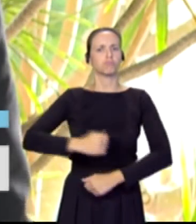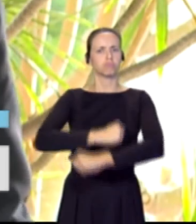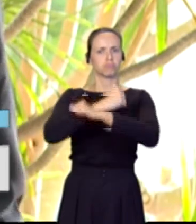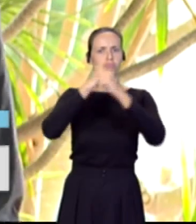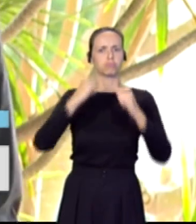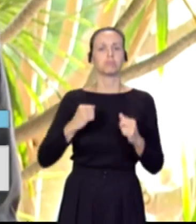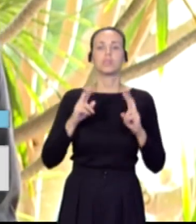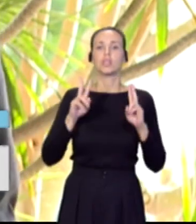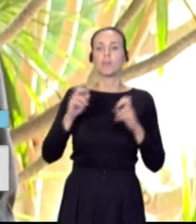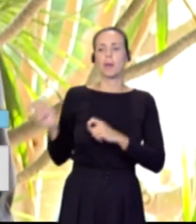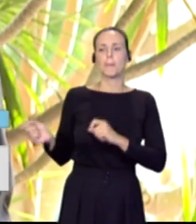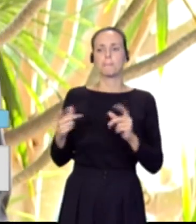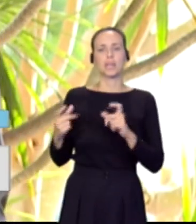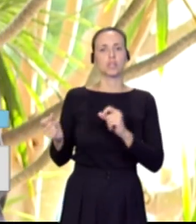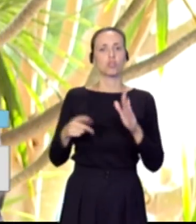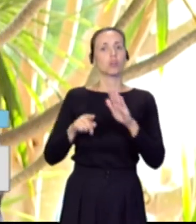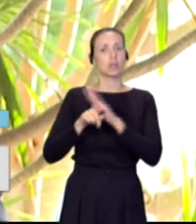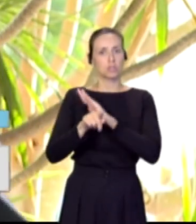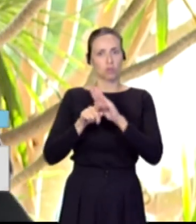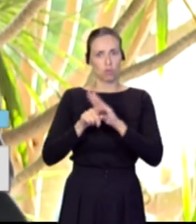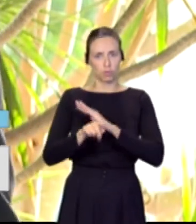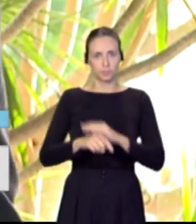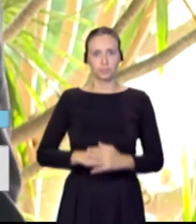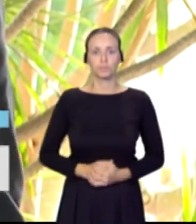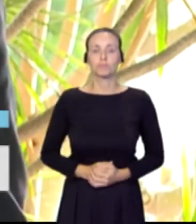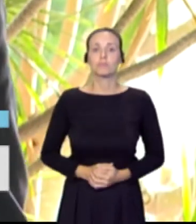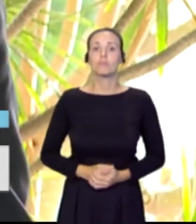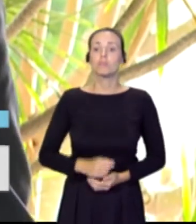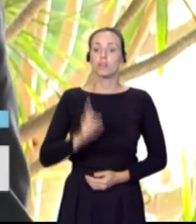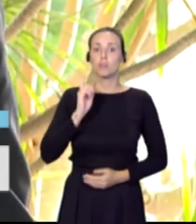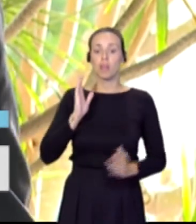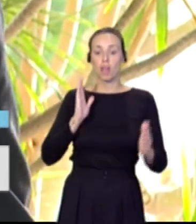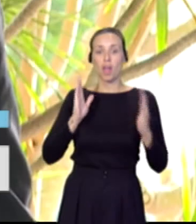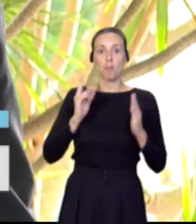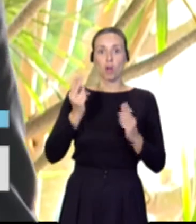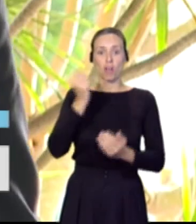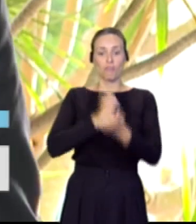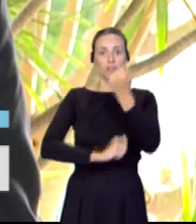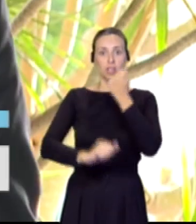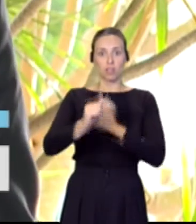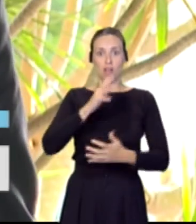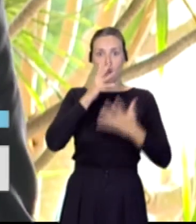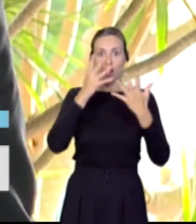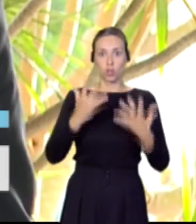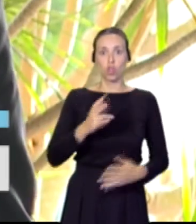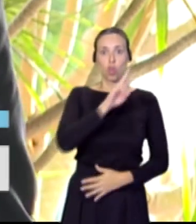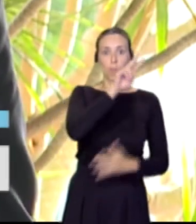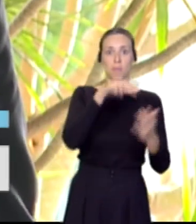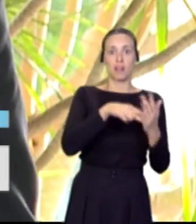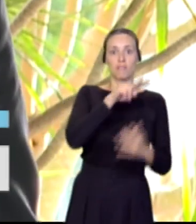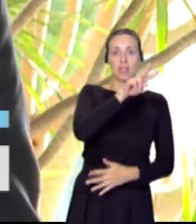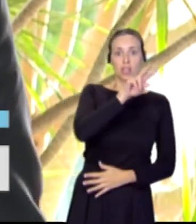de migración. Sólo para el periodo financiero actual, 2021-2027,